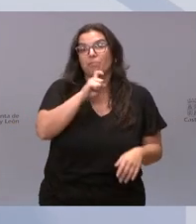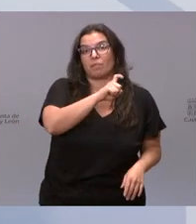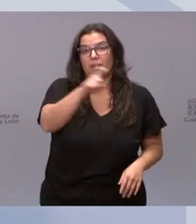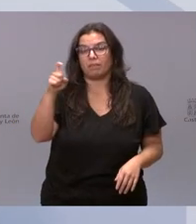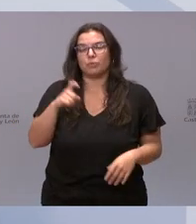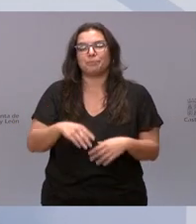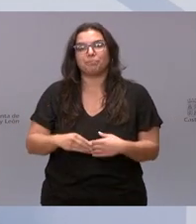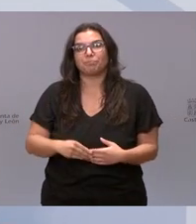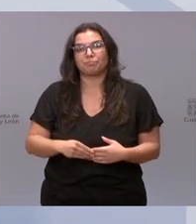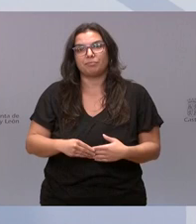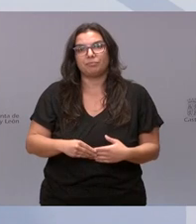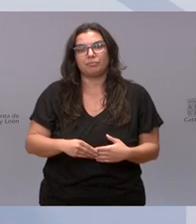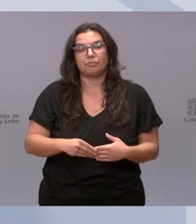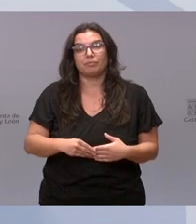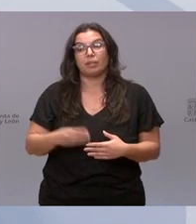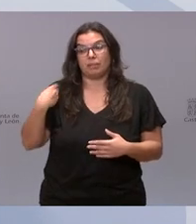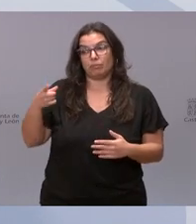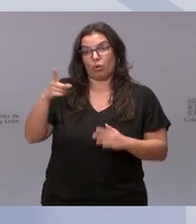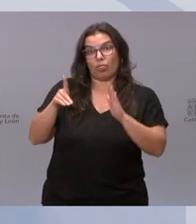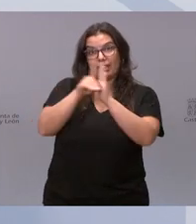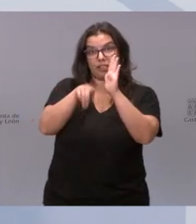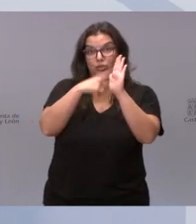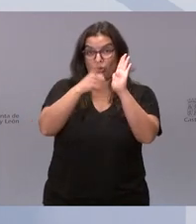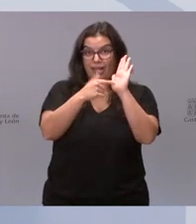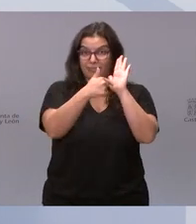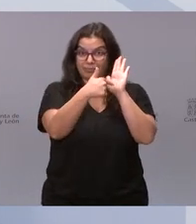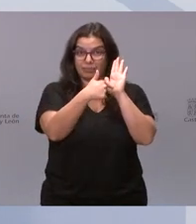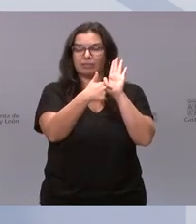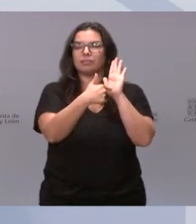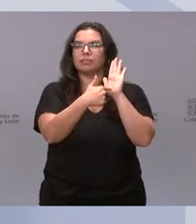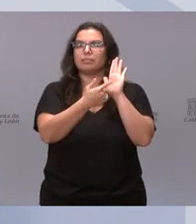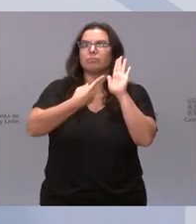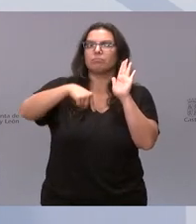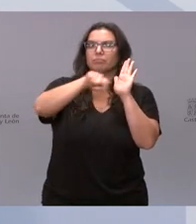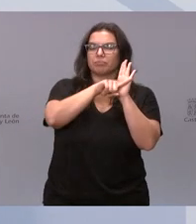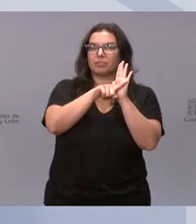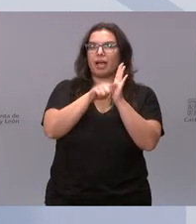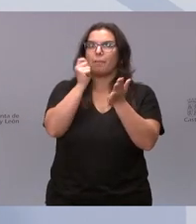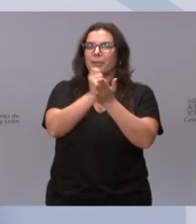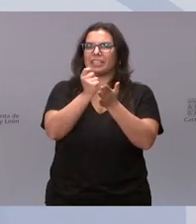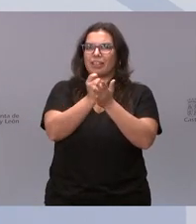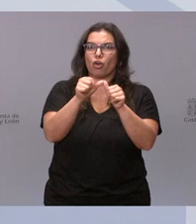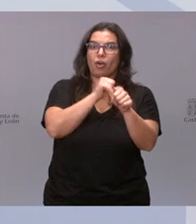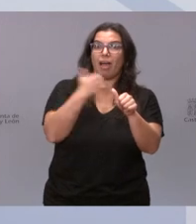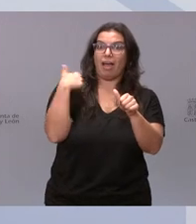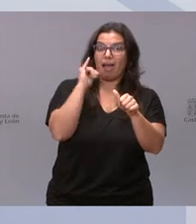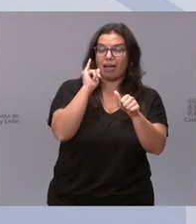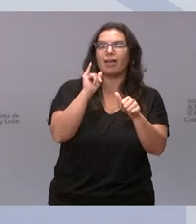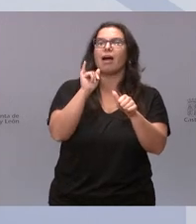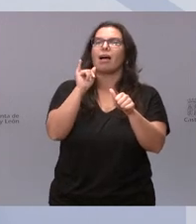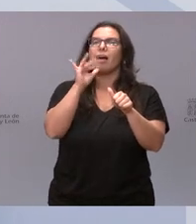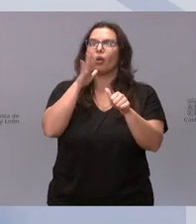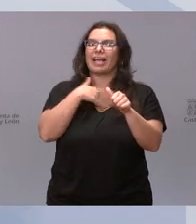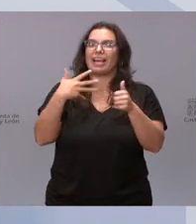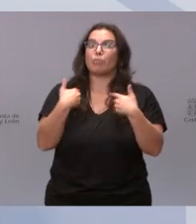ampliar vía decreto ley, lo acabo de firmar el proyecto, esta prestación ya existente, para llegar de